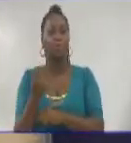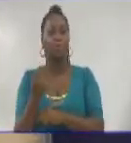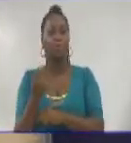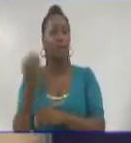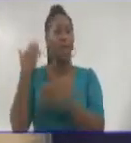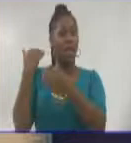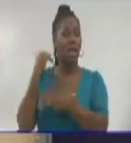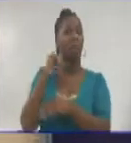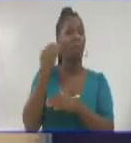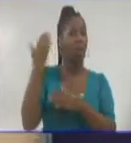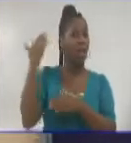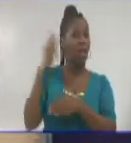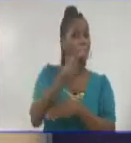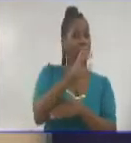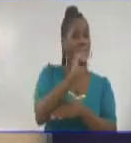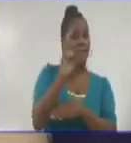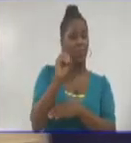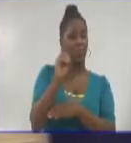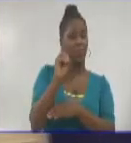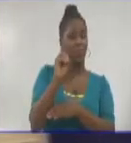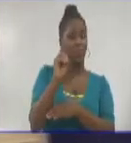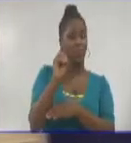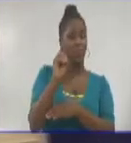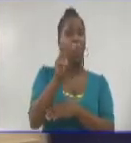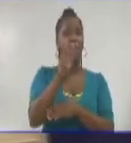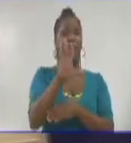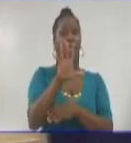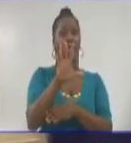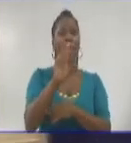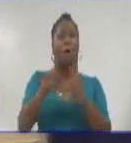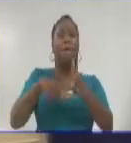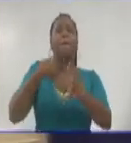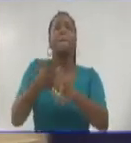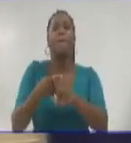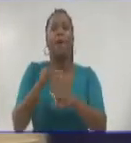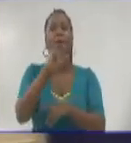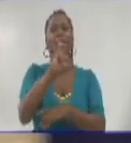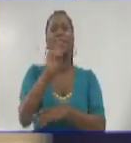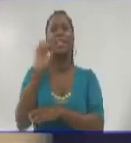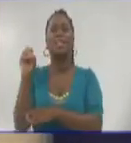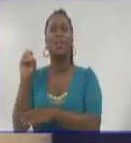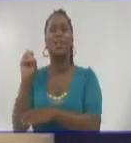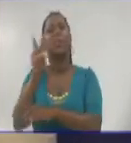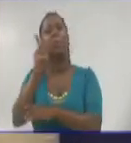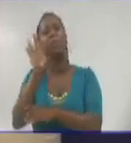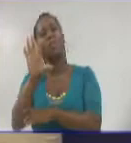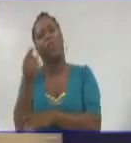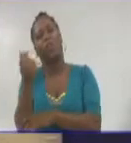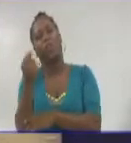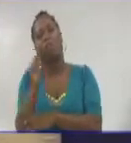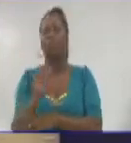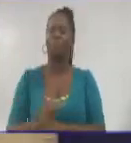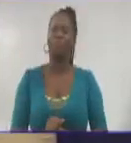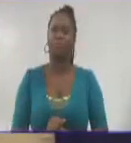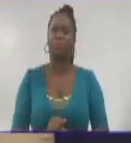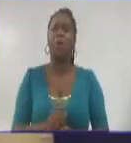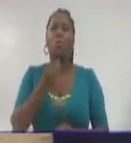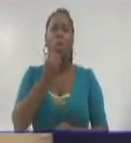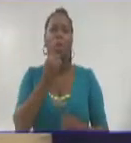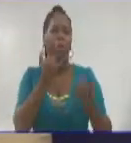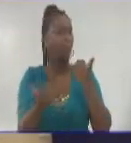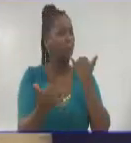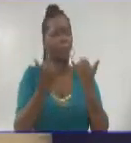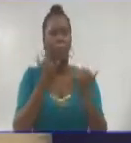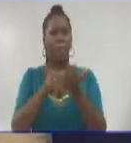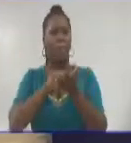mismo precio. Ahora sí que tienen mayores facilidades para acceder y comunicarse a través de esta aplicación de